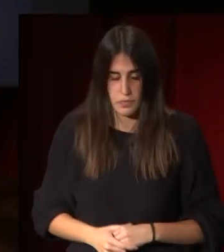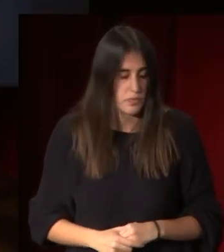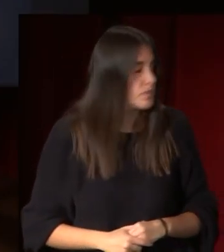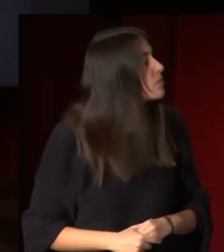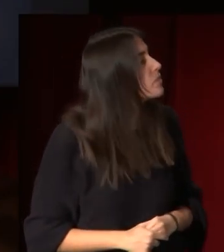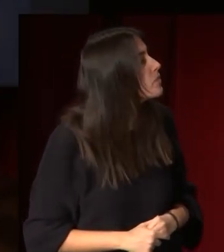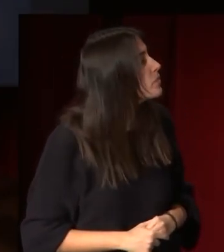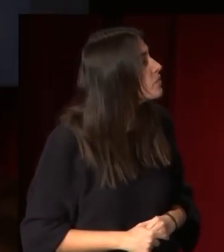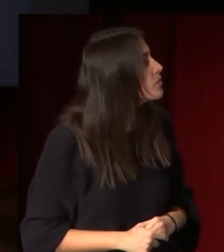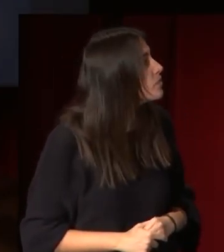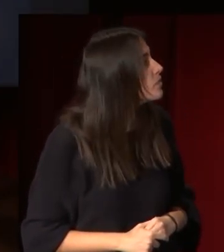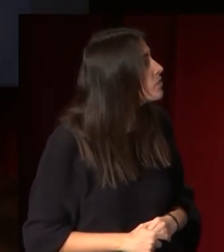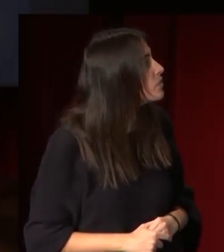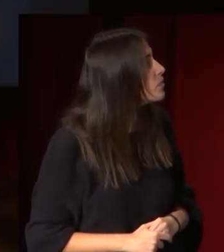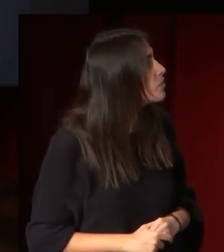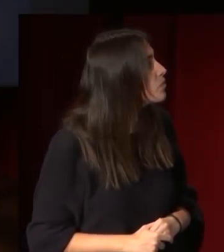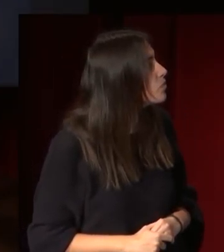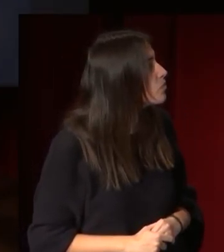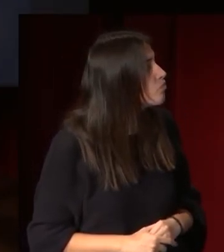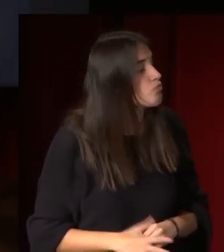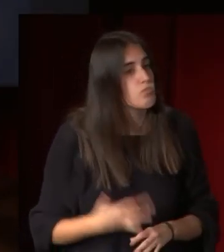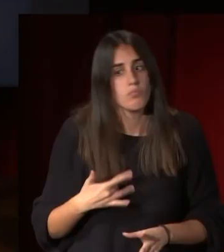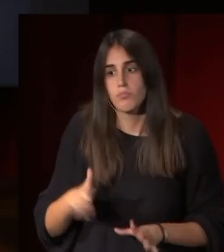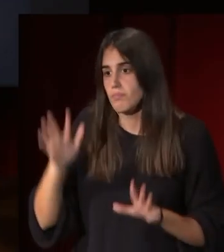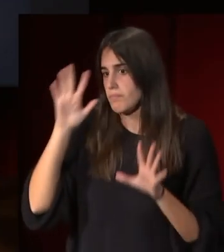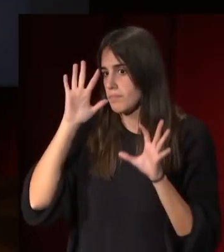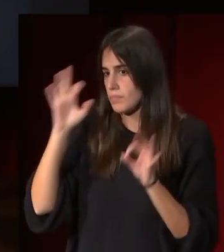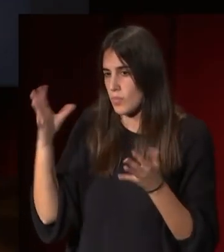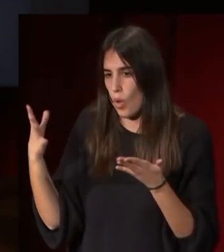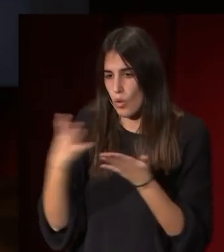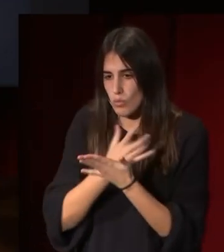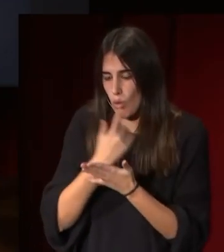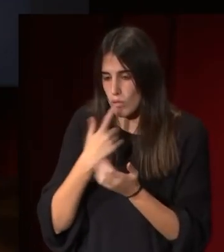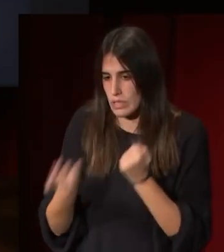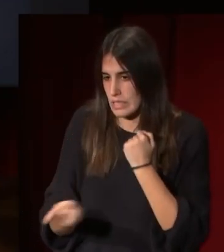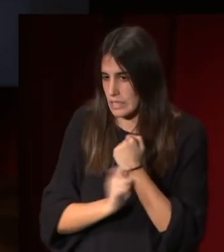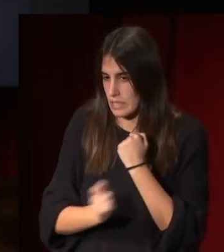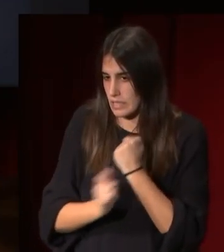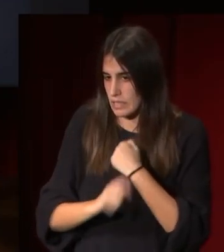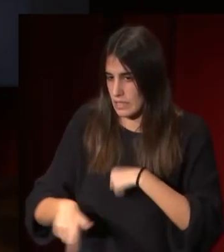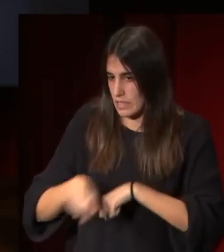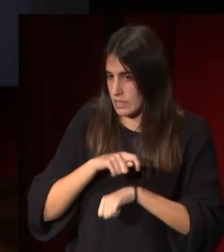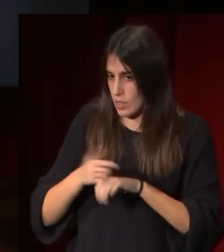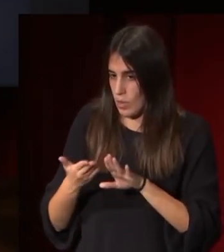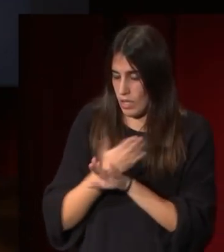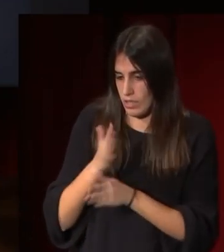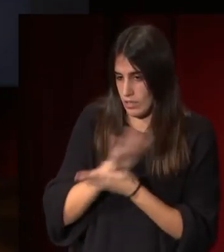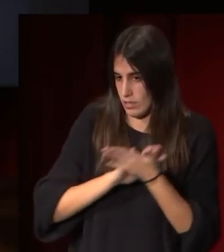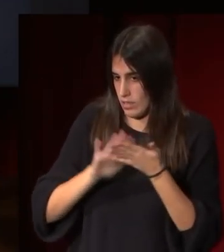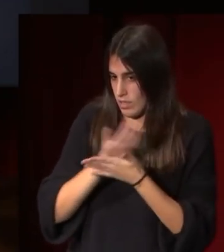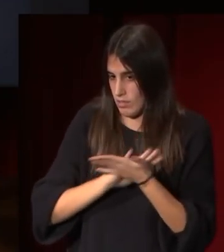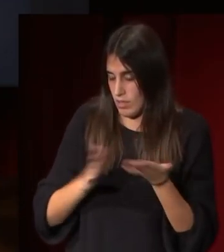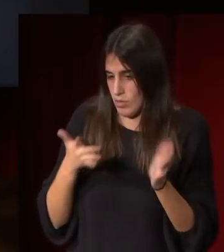es lógicamente un retrato que él va a plantear con todas las claves que ya hemos visto que tiene perfectamente dominados va a ser un